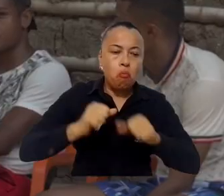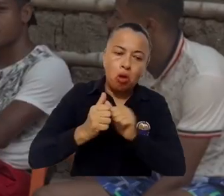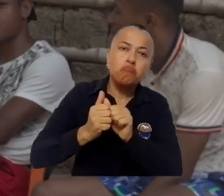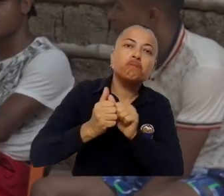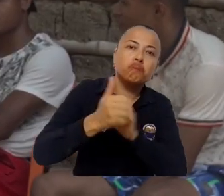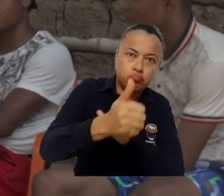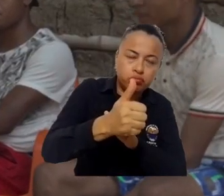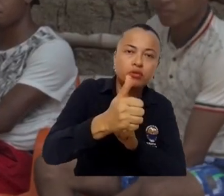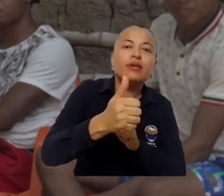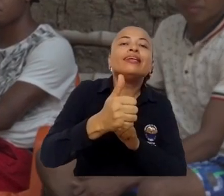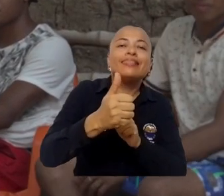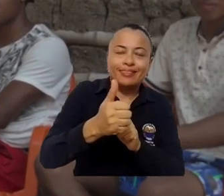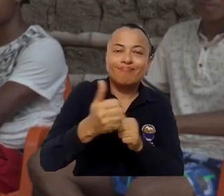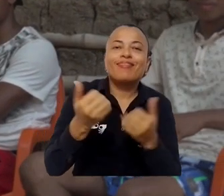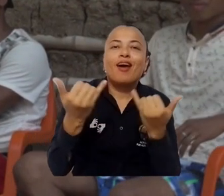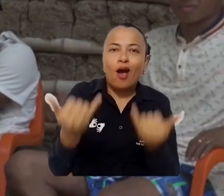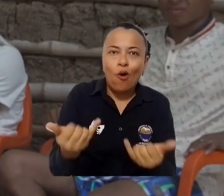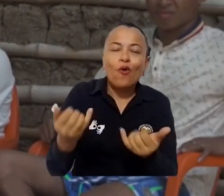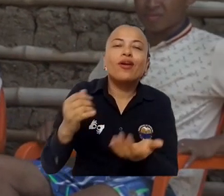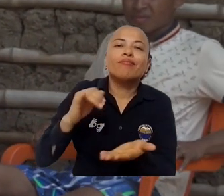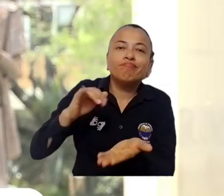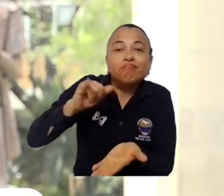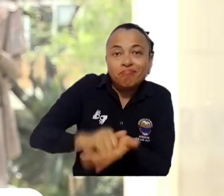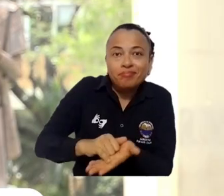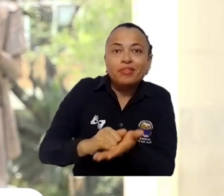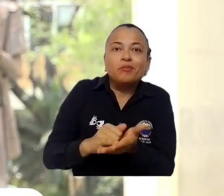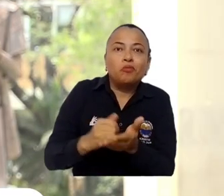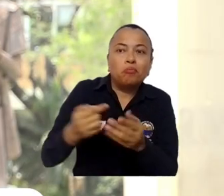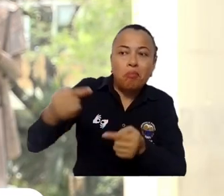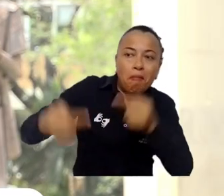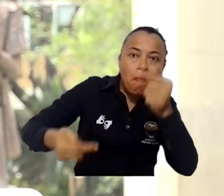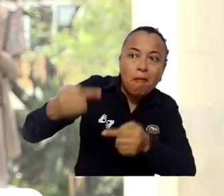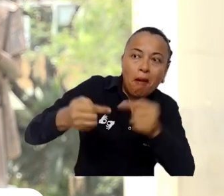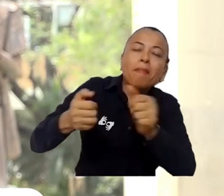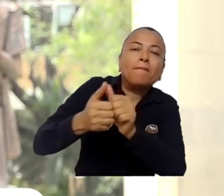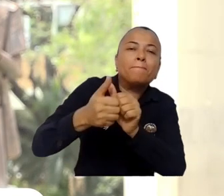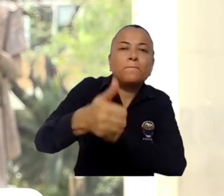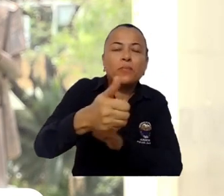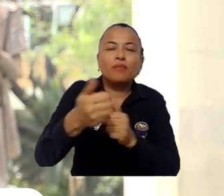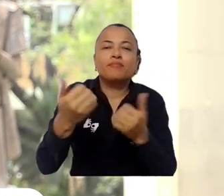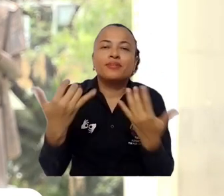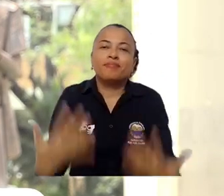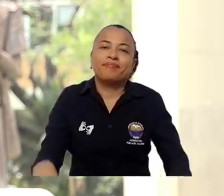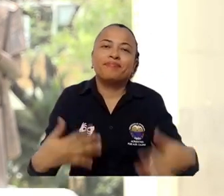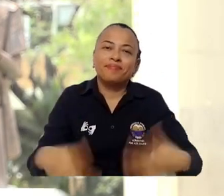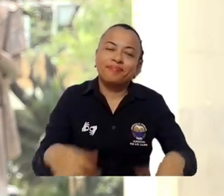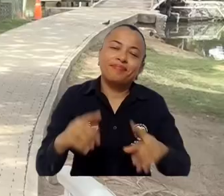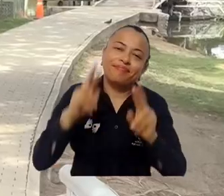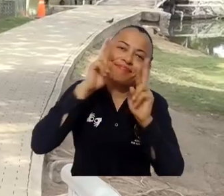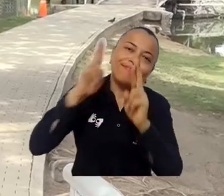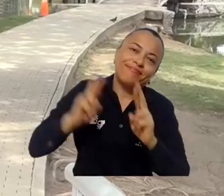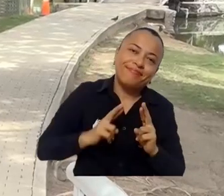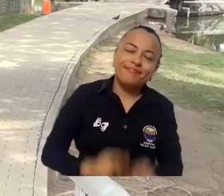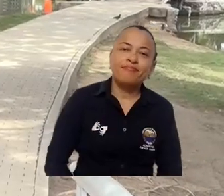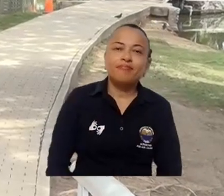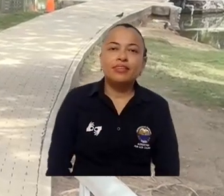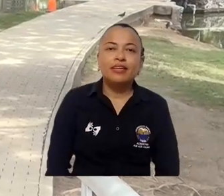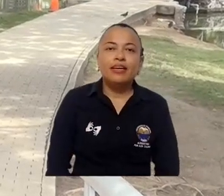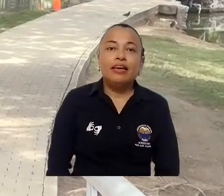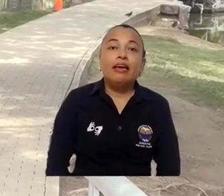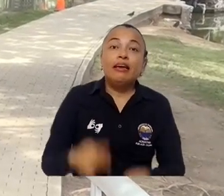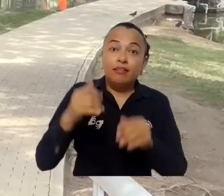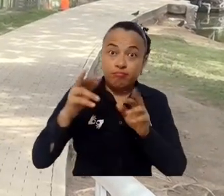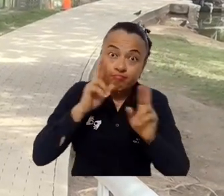obra tenía, digamos, un potencial importante y, pues, bueno, la sometí a concurso y, bueno, afortunadamente salí reconocido.